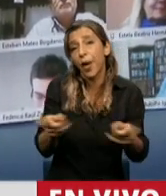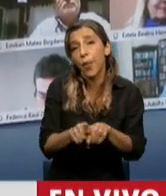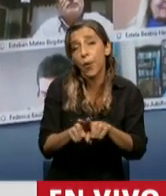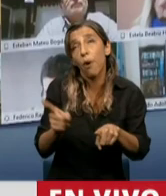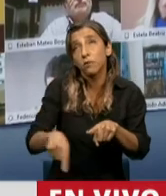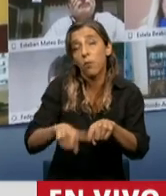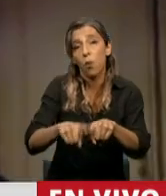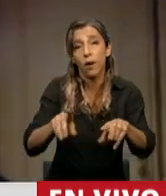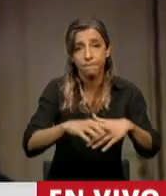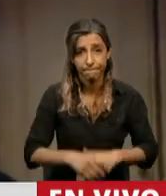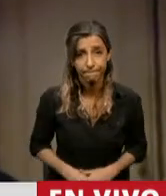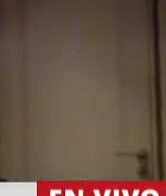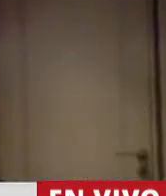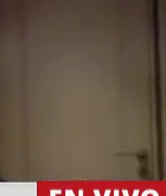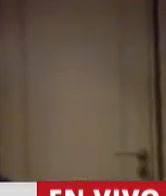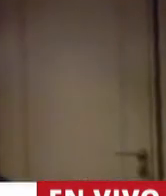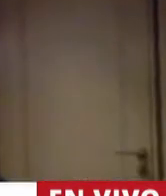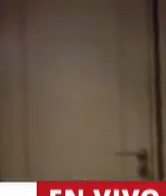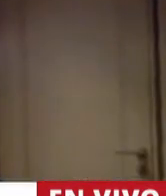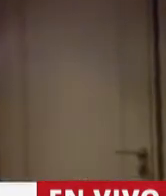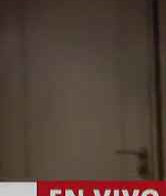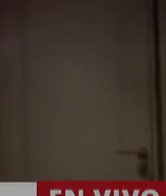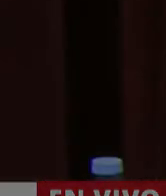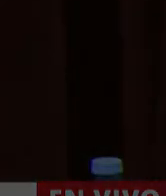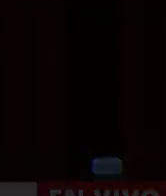gracias presidente. Gracias diputado. diputado. Gracias